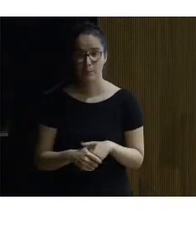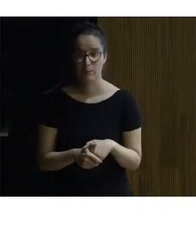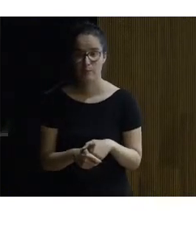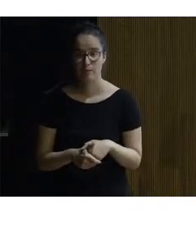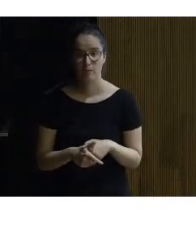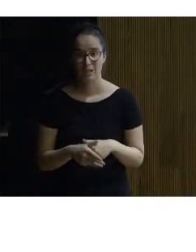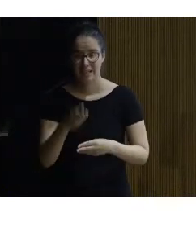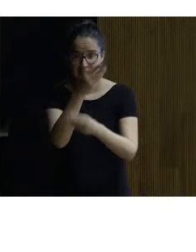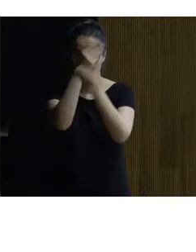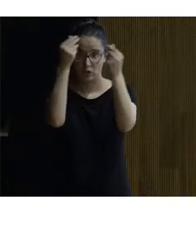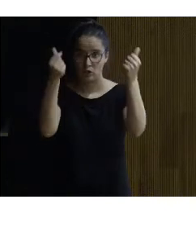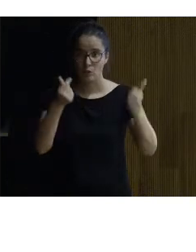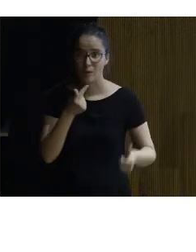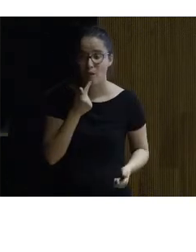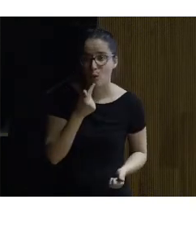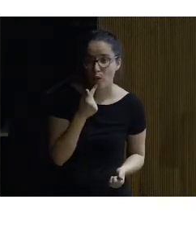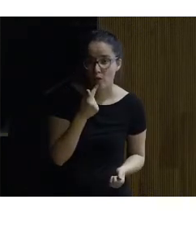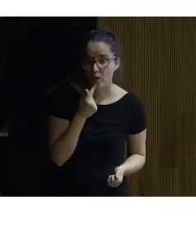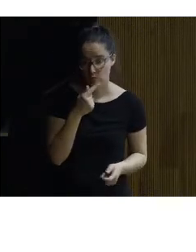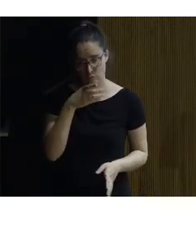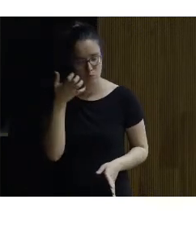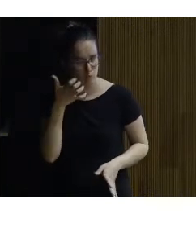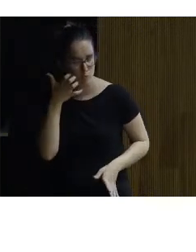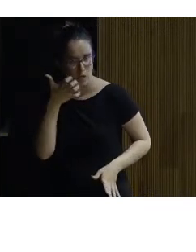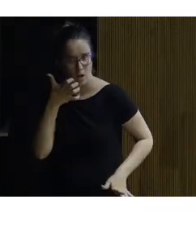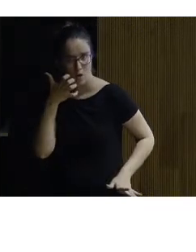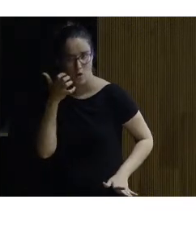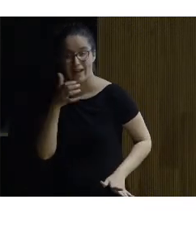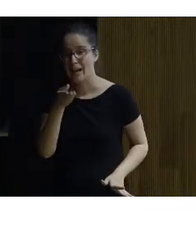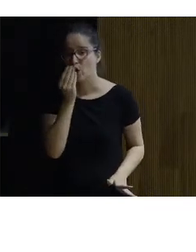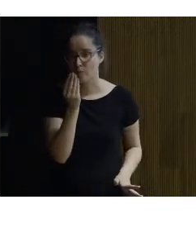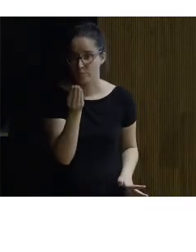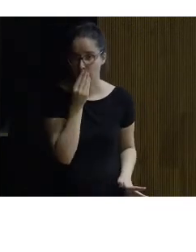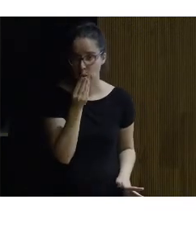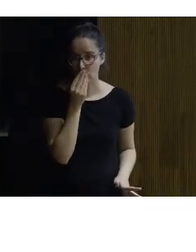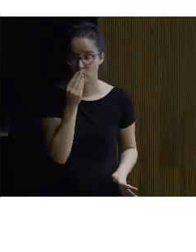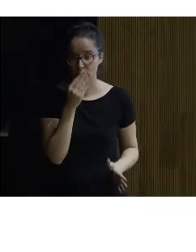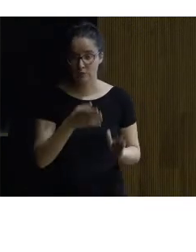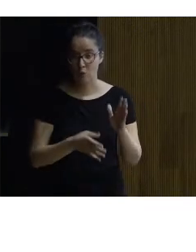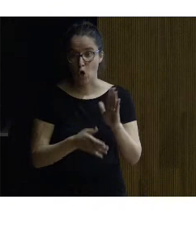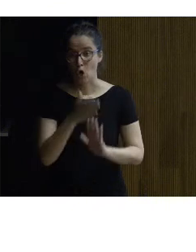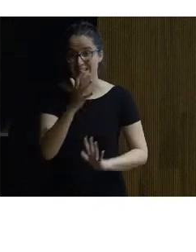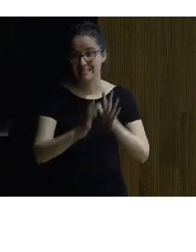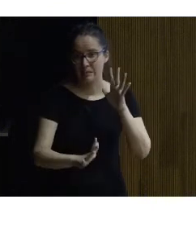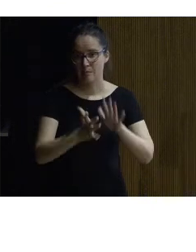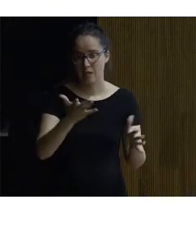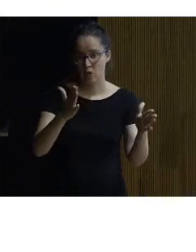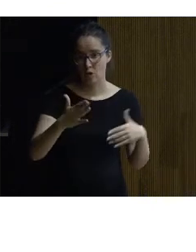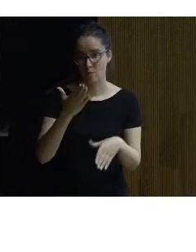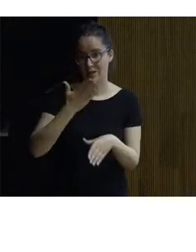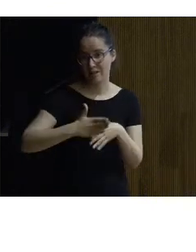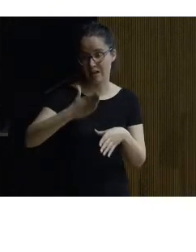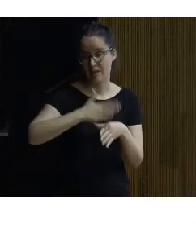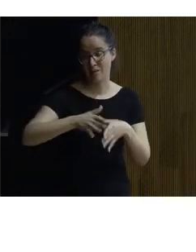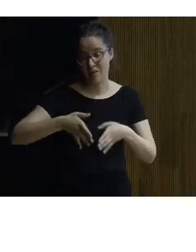que se te ha olvidado decir Demetrio fíjate que se te olvide algo que el comedor no tiene chimenea porque él entre la cerveza y esos